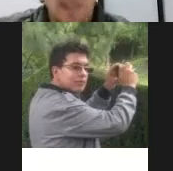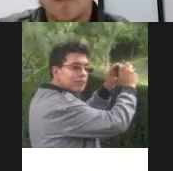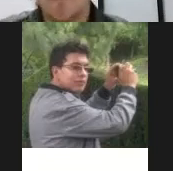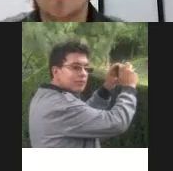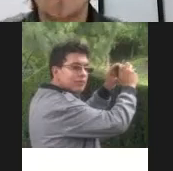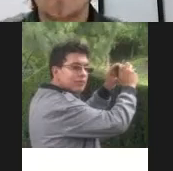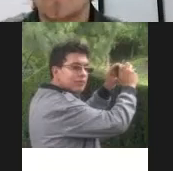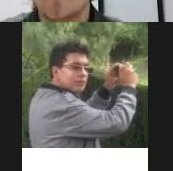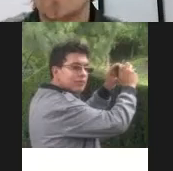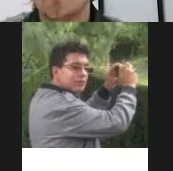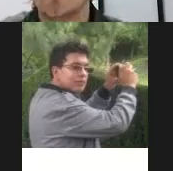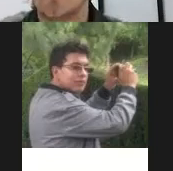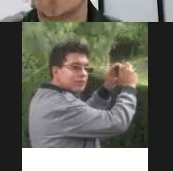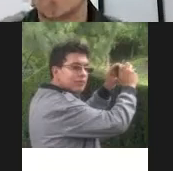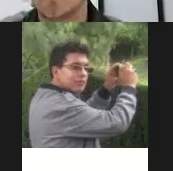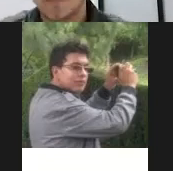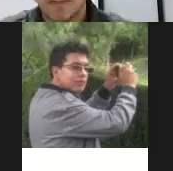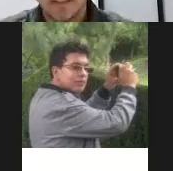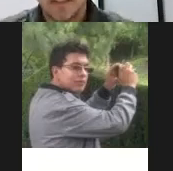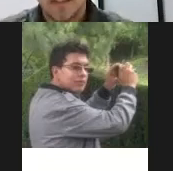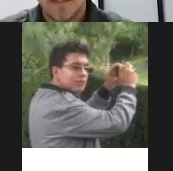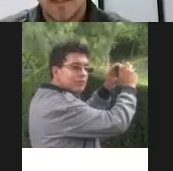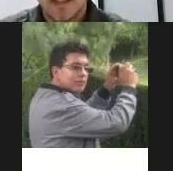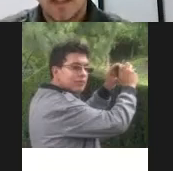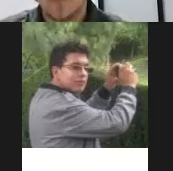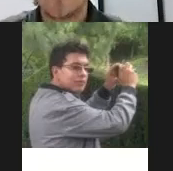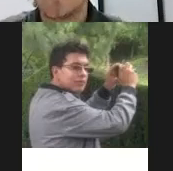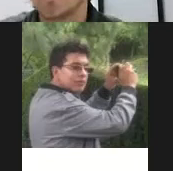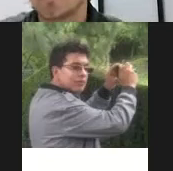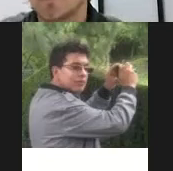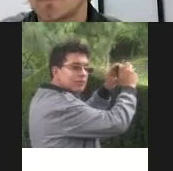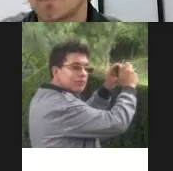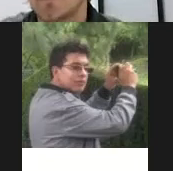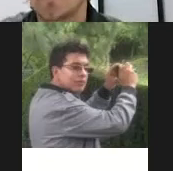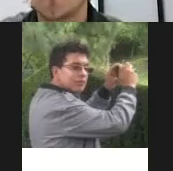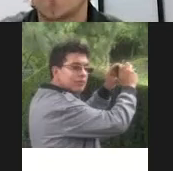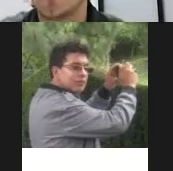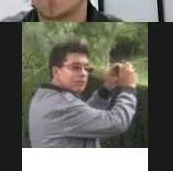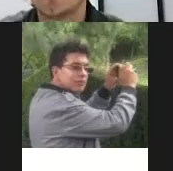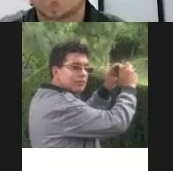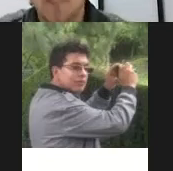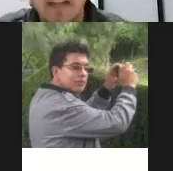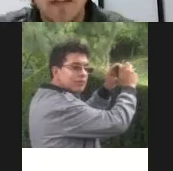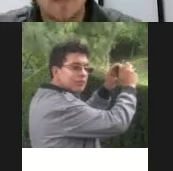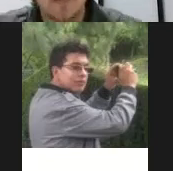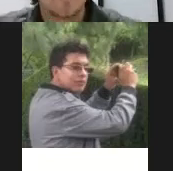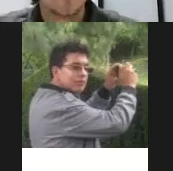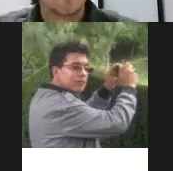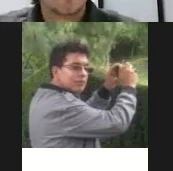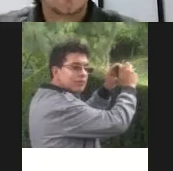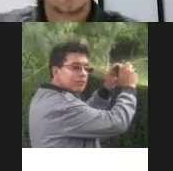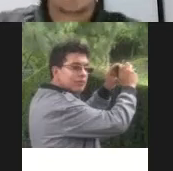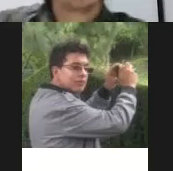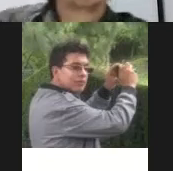de los espacios de participación de una persona con esta capacidad de cómo se maneja en las actividades de la vida cotidiana